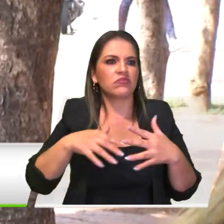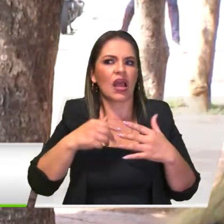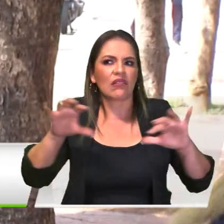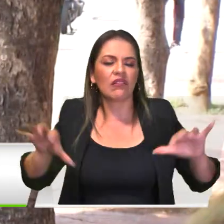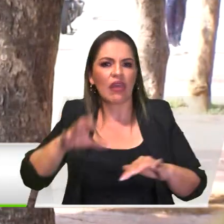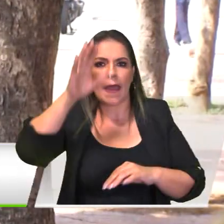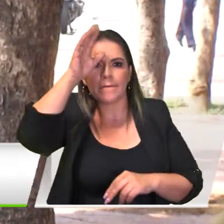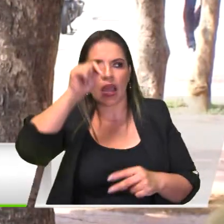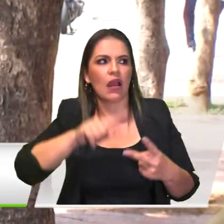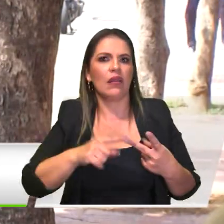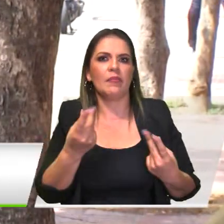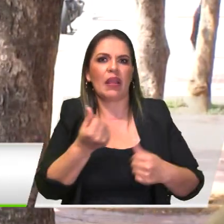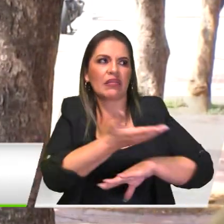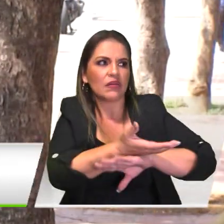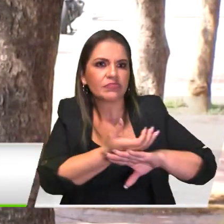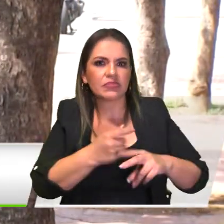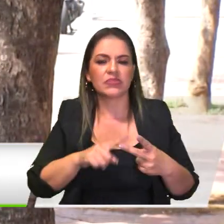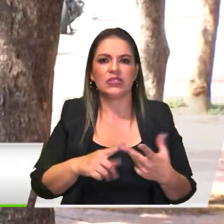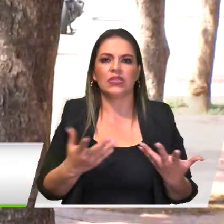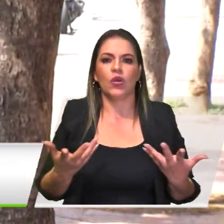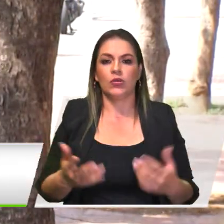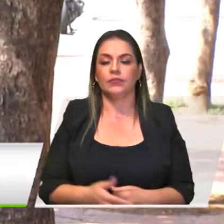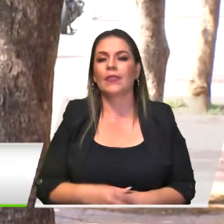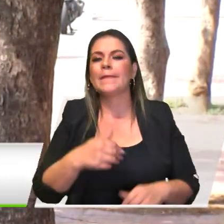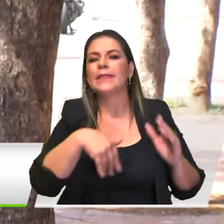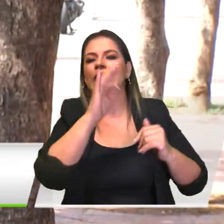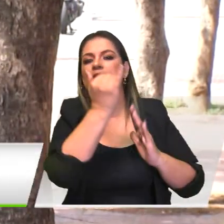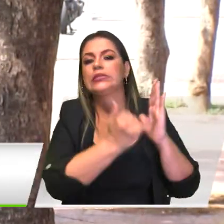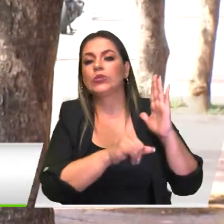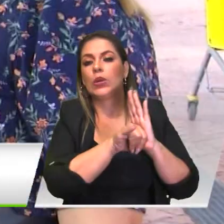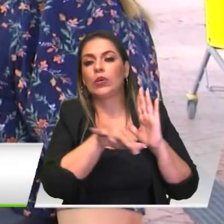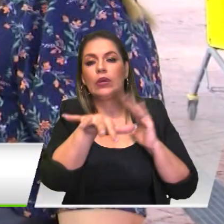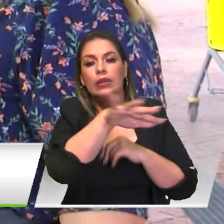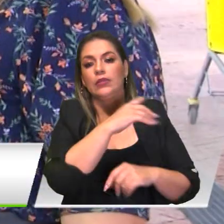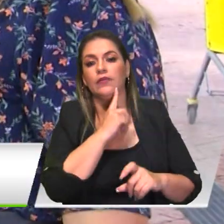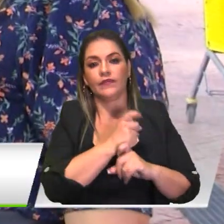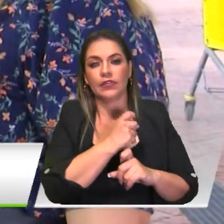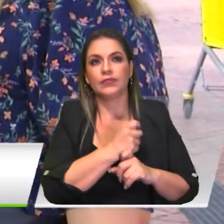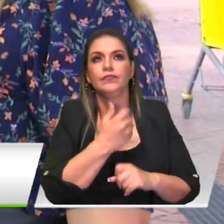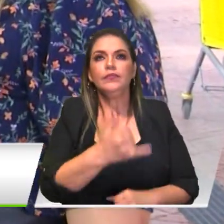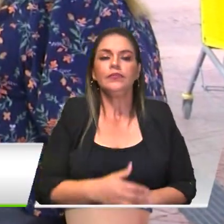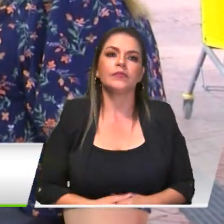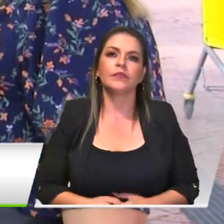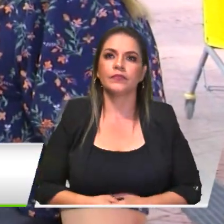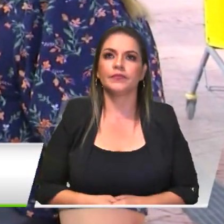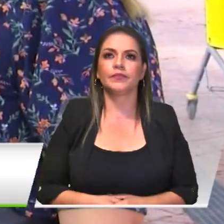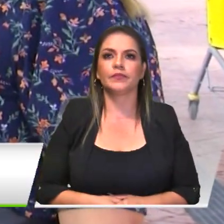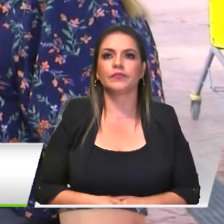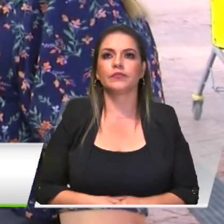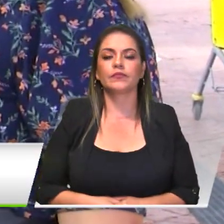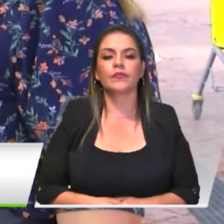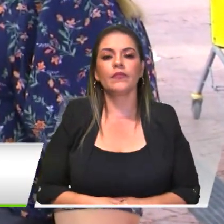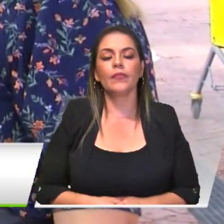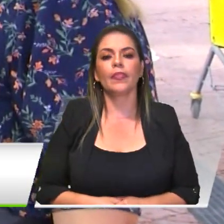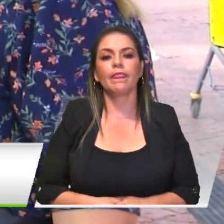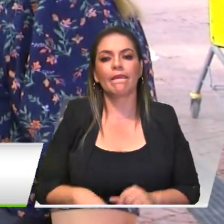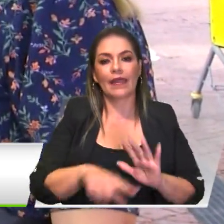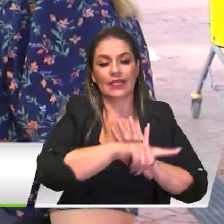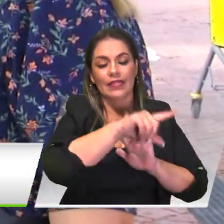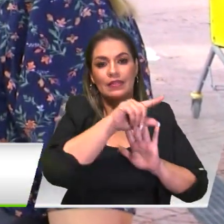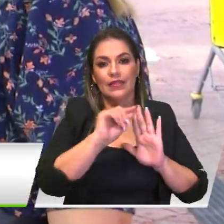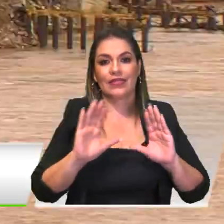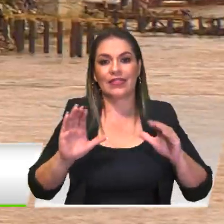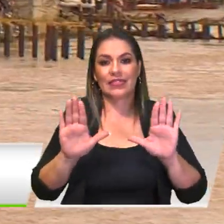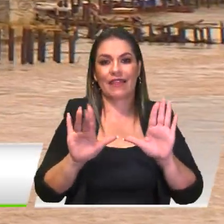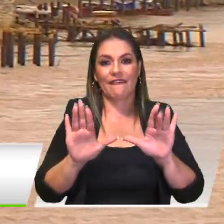donde se presenta la mayor situación de violación de derechos humanos. Lo preocupante, según la Defensoría, es que las víctimas